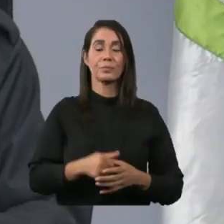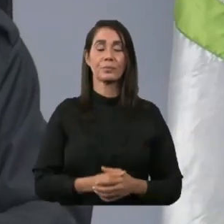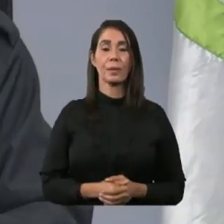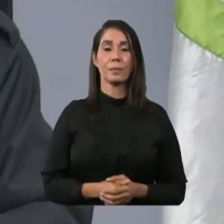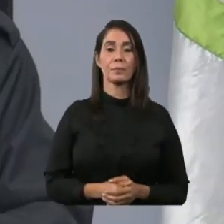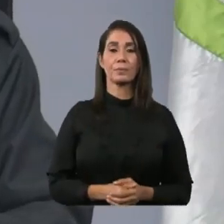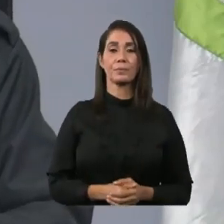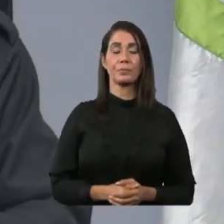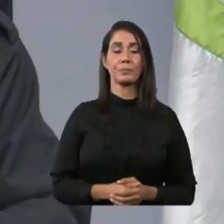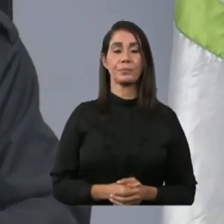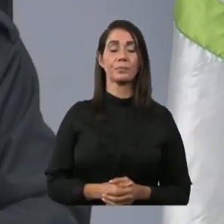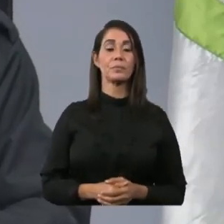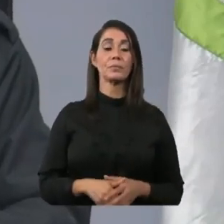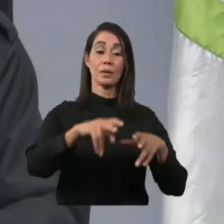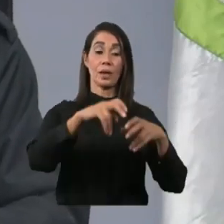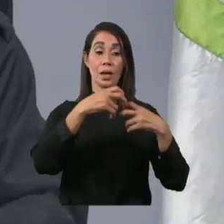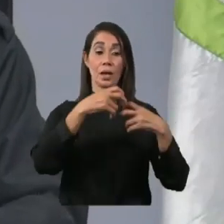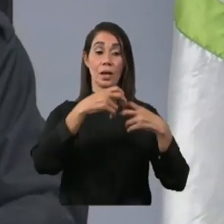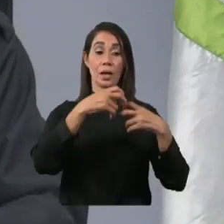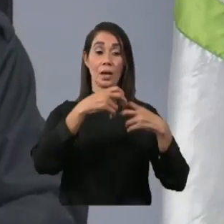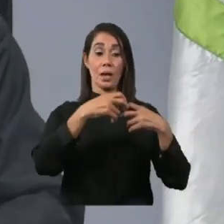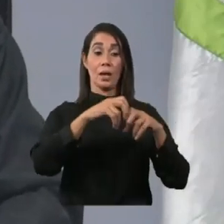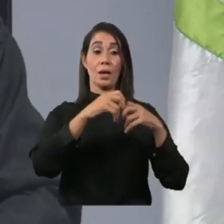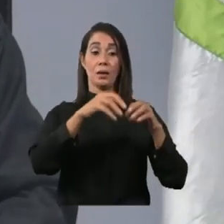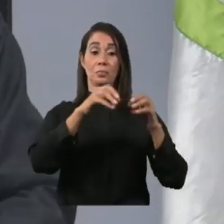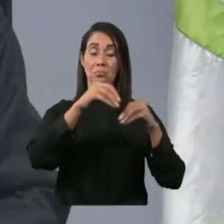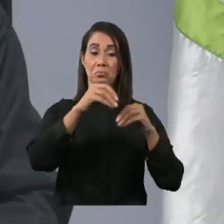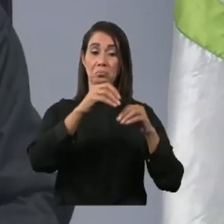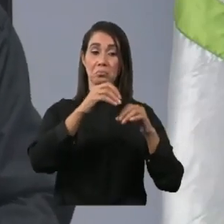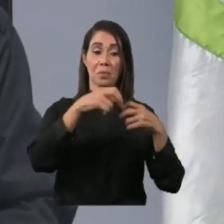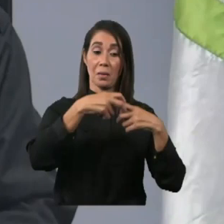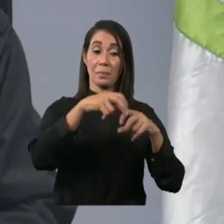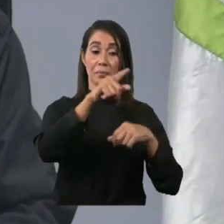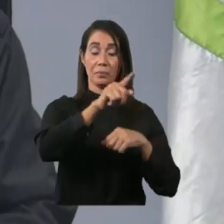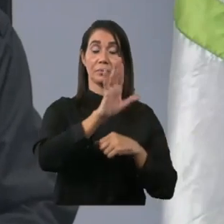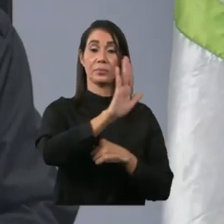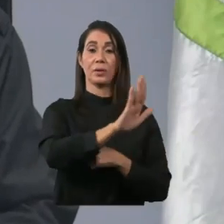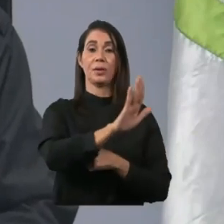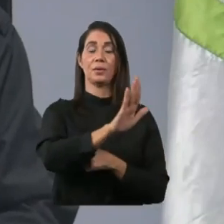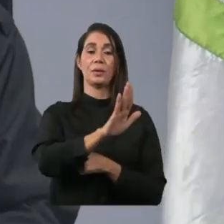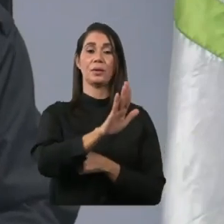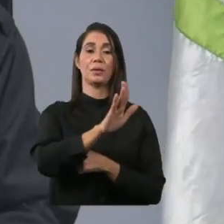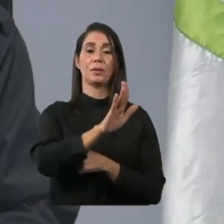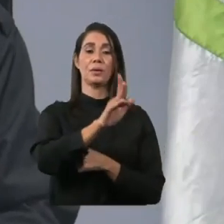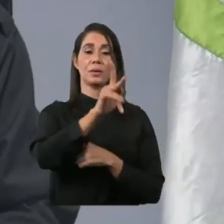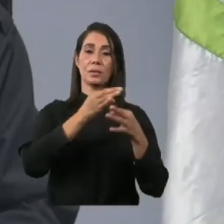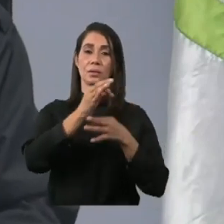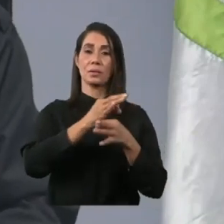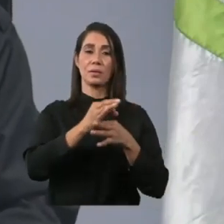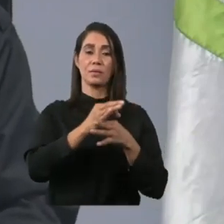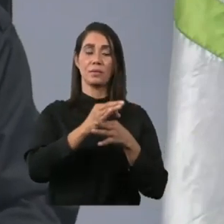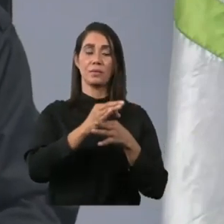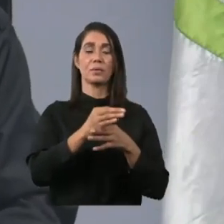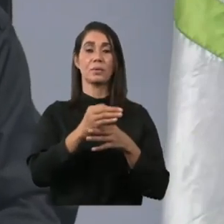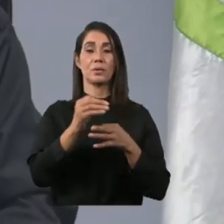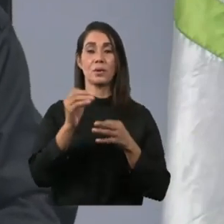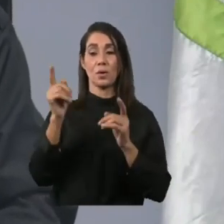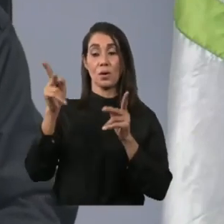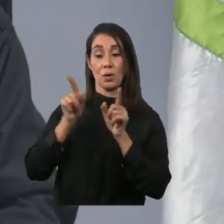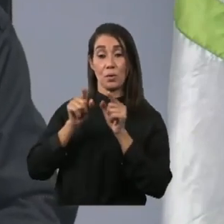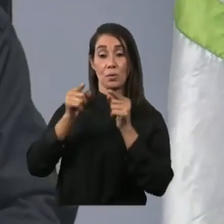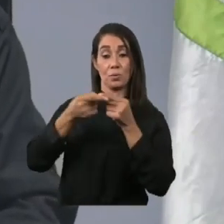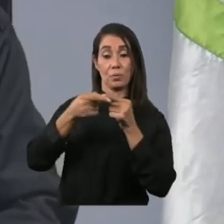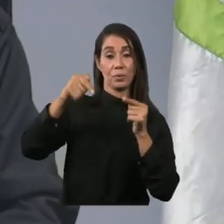Empresarios de allá con la participación del equipo de la Presidencia